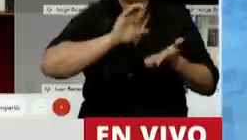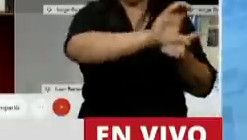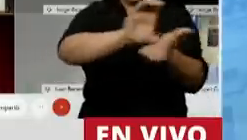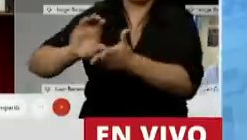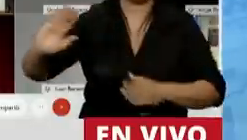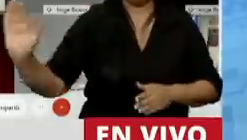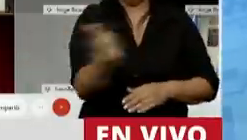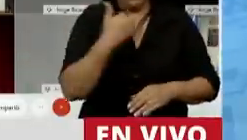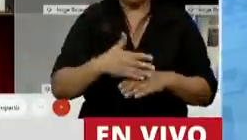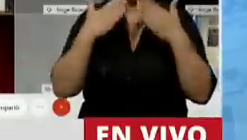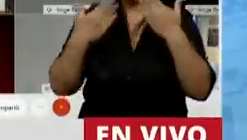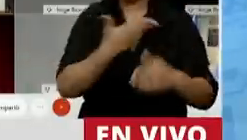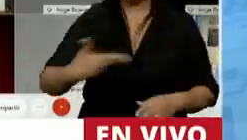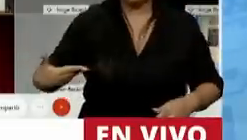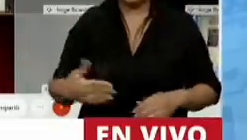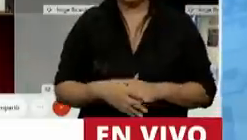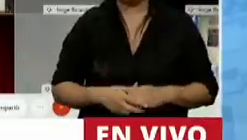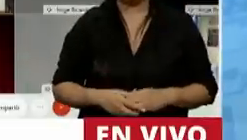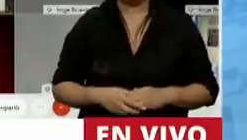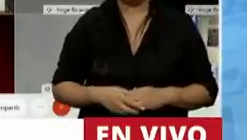ingresos en la Argentina. Gracias, Presidente.